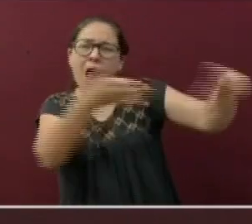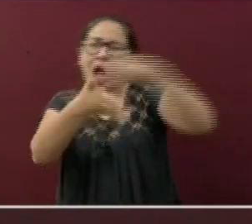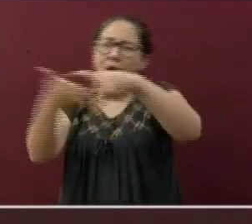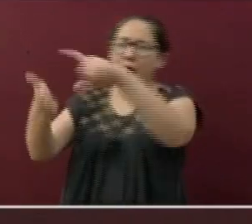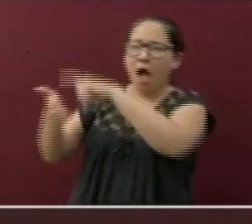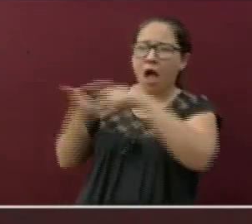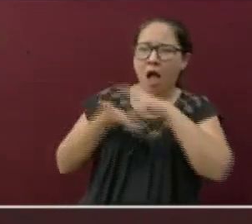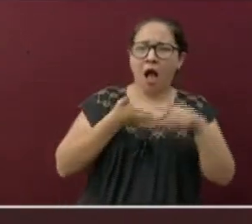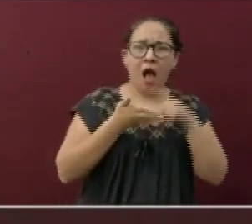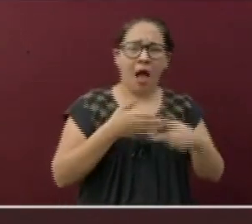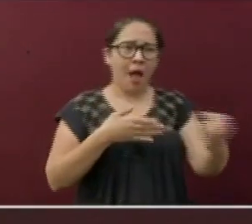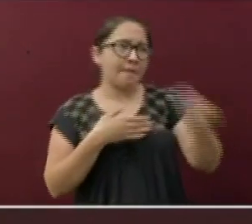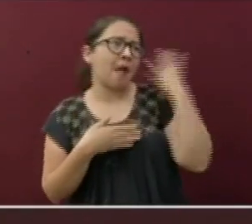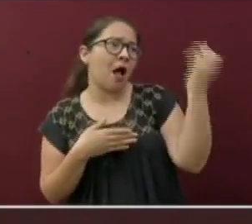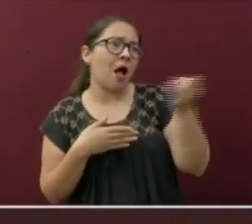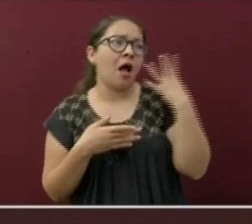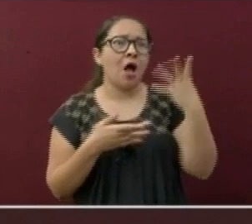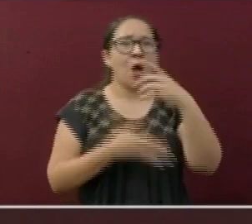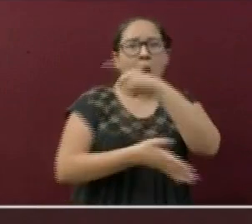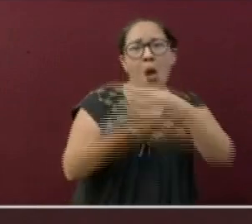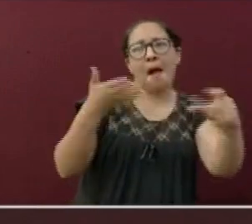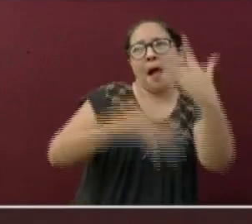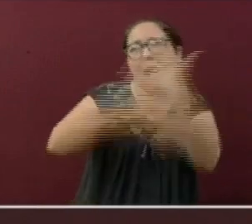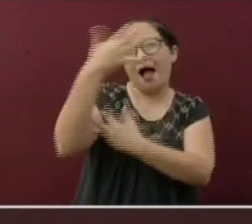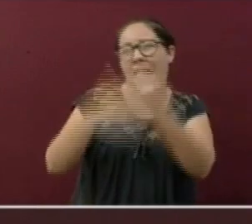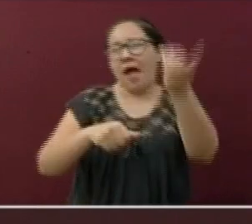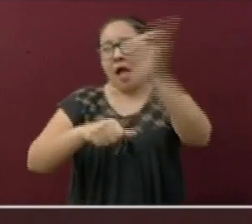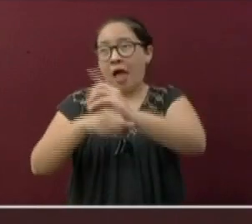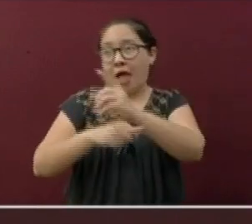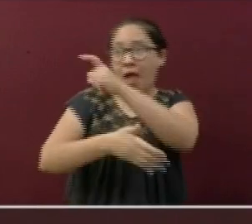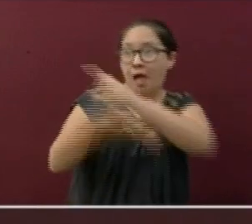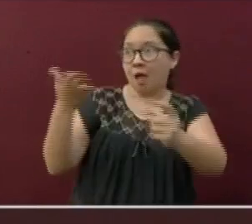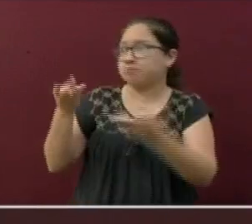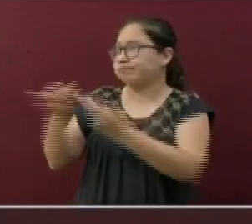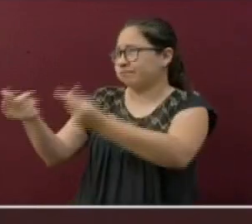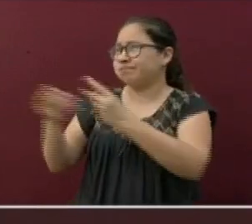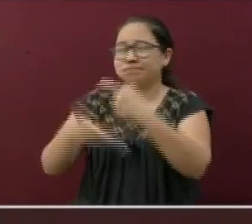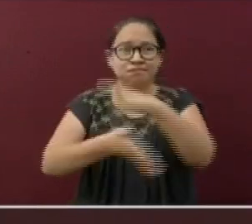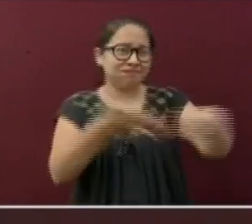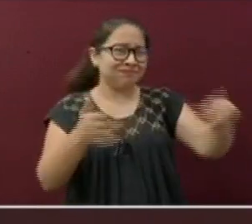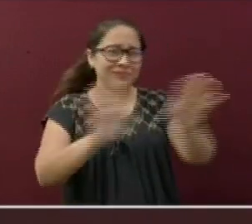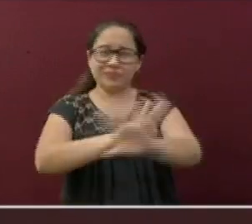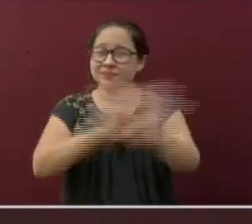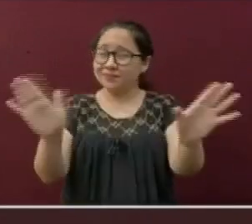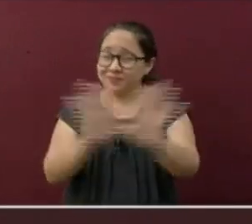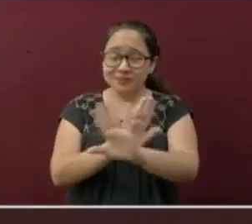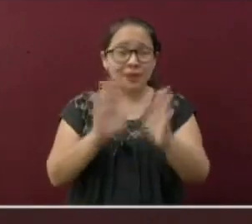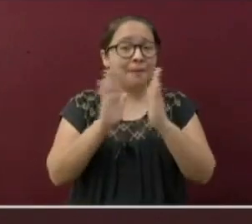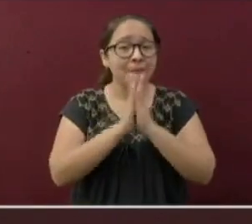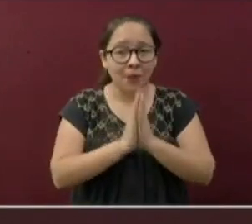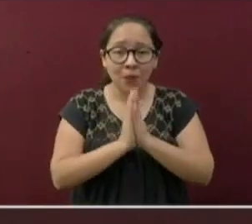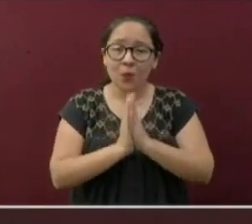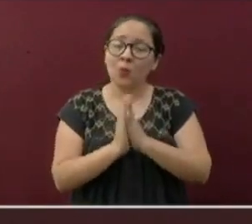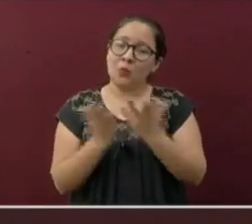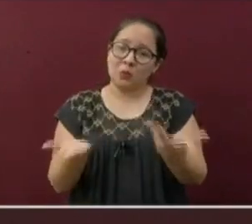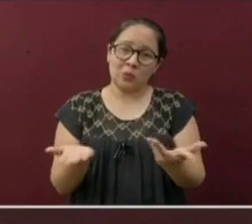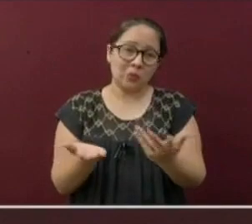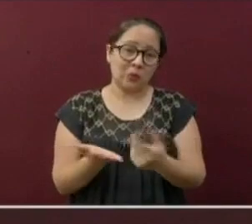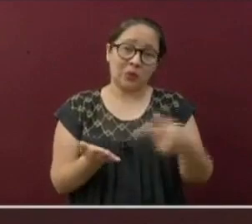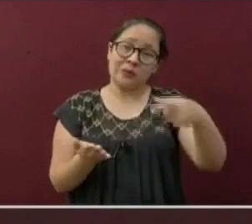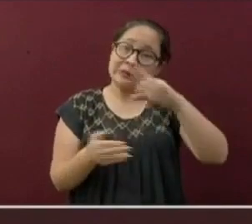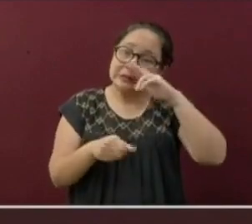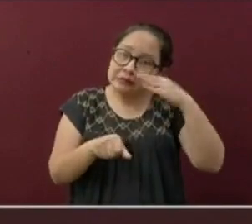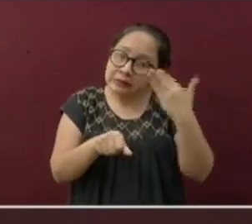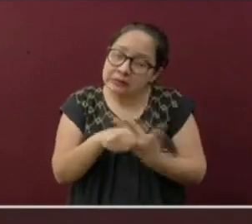eventos, compras de quincena y comercio informal. Por favor, familia veraqueusana, no caigamos en la